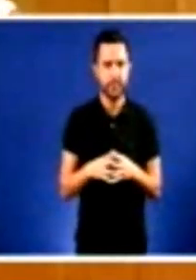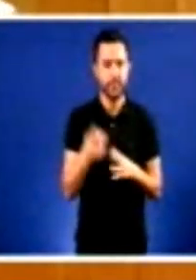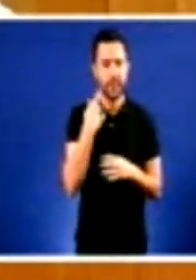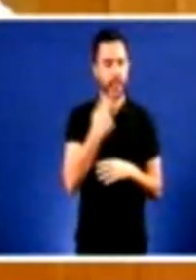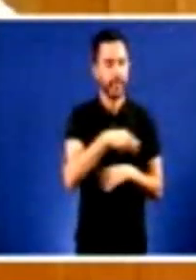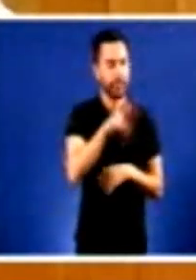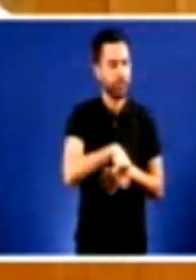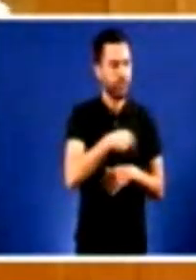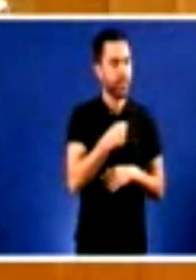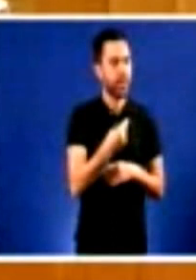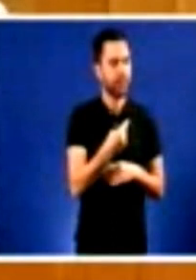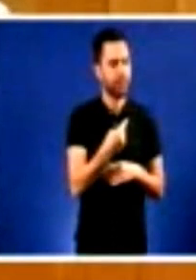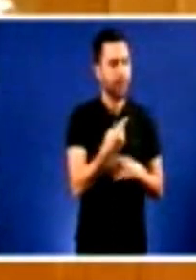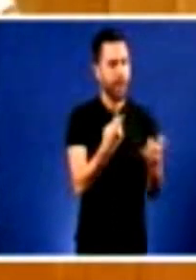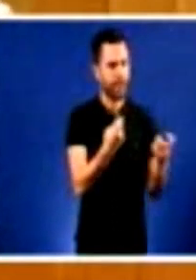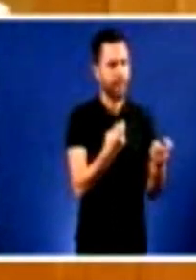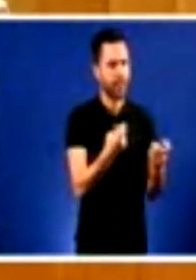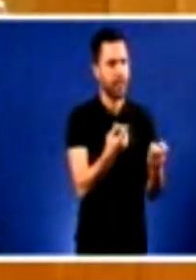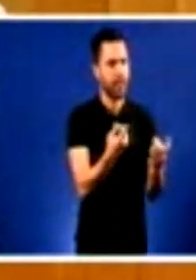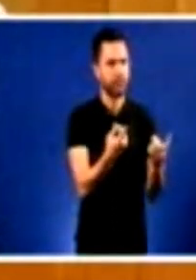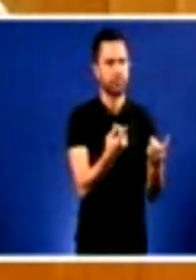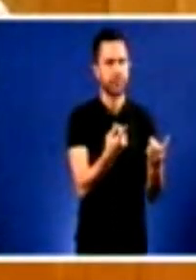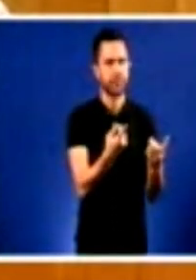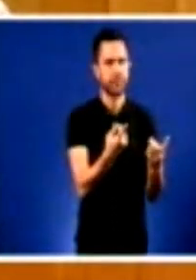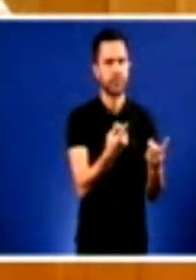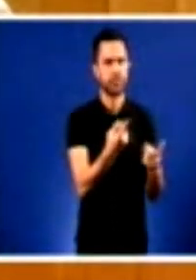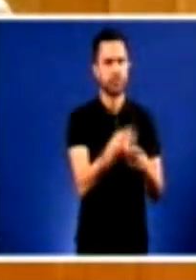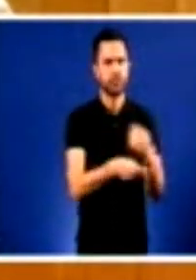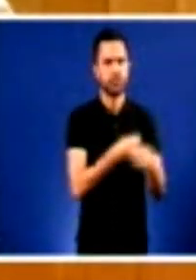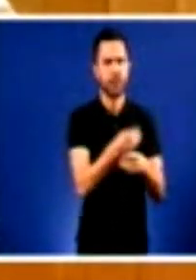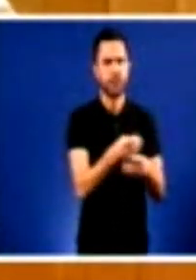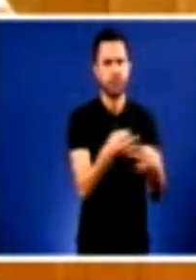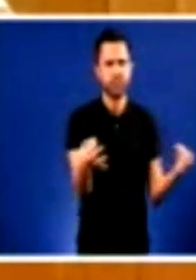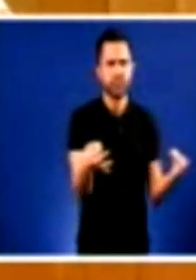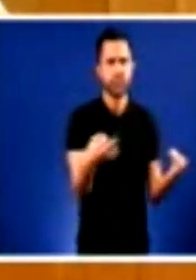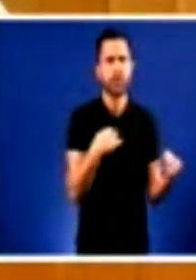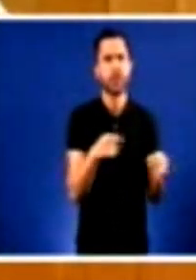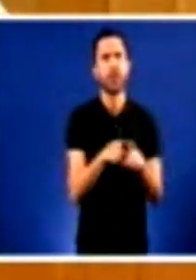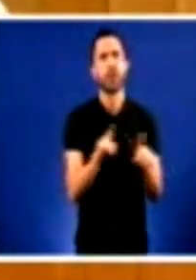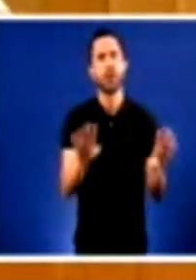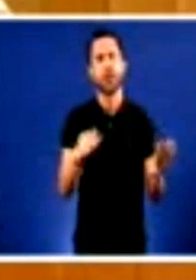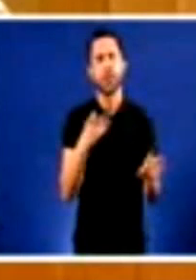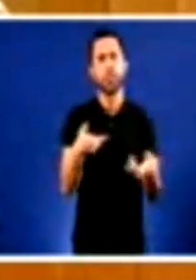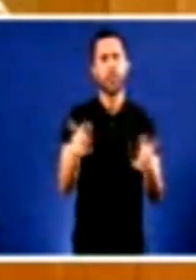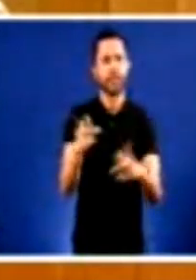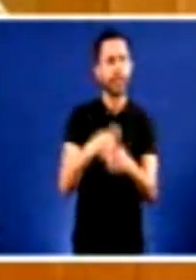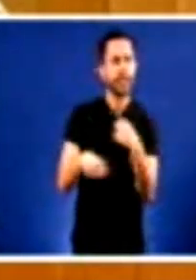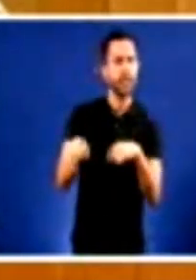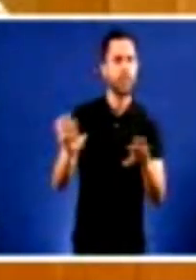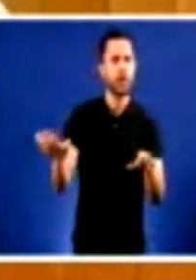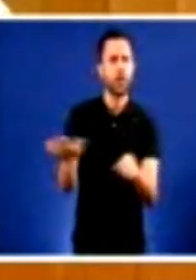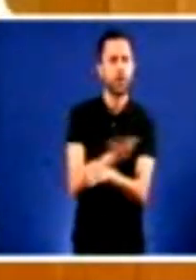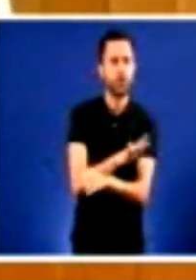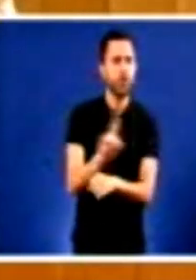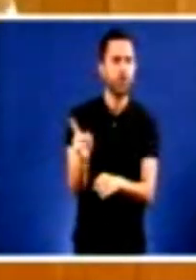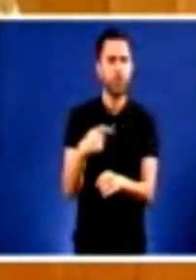a súa efectividade e a súa necesidade, permite e autoriza a súa venda, pero non a vai a cubrir. É decir, está